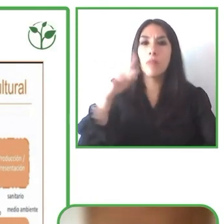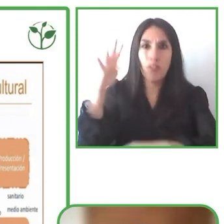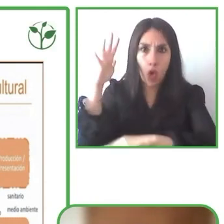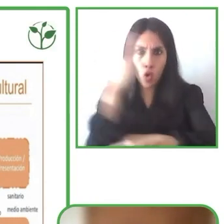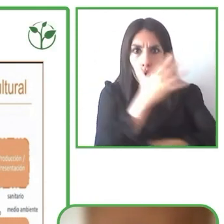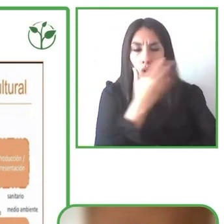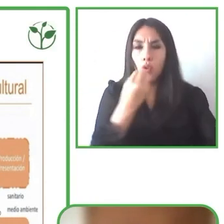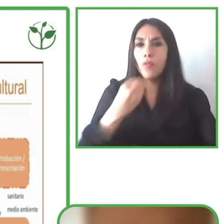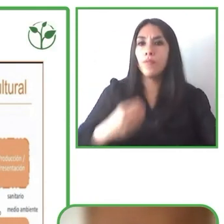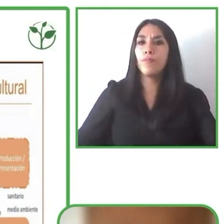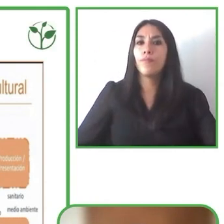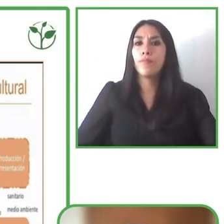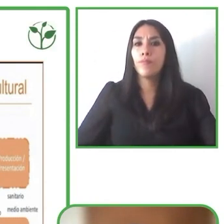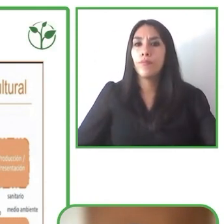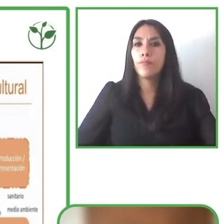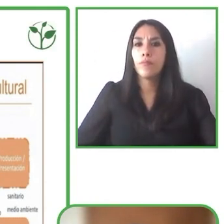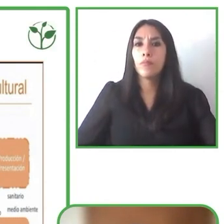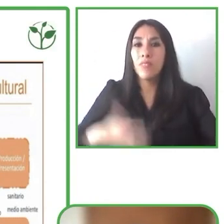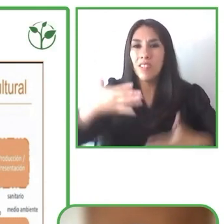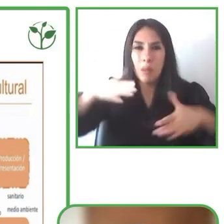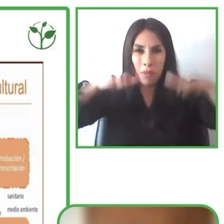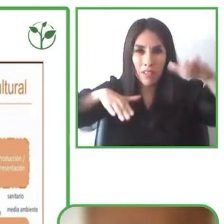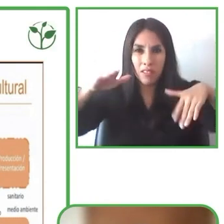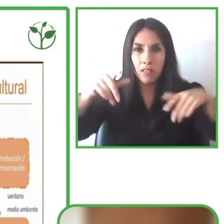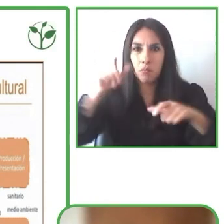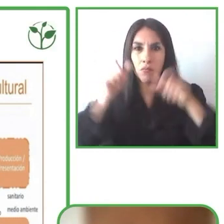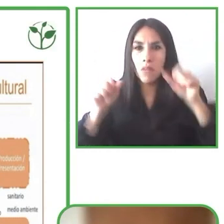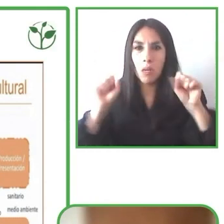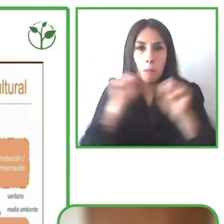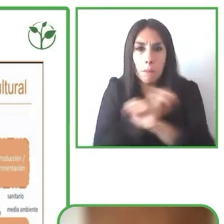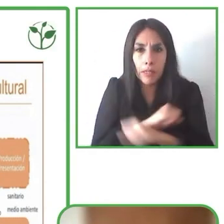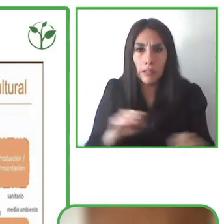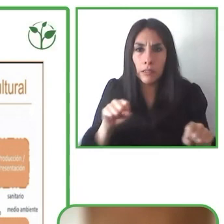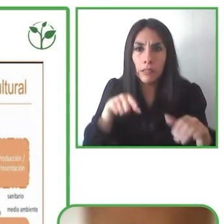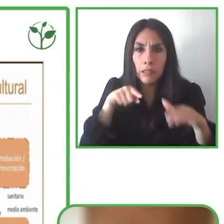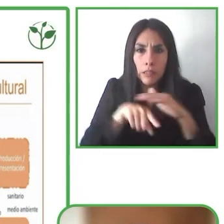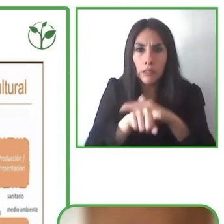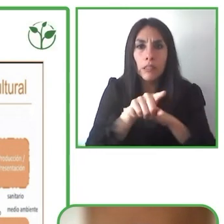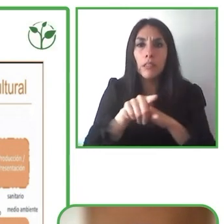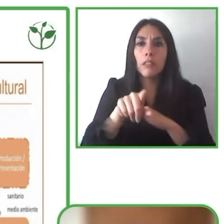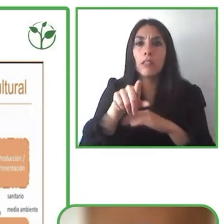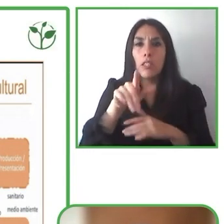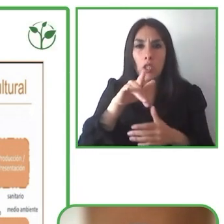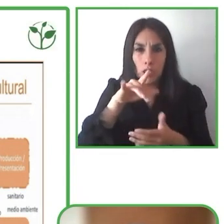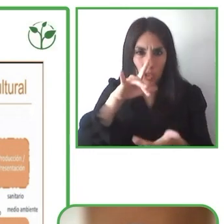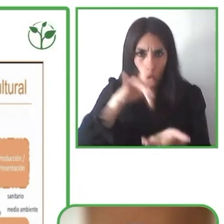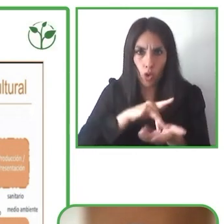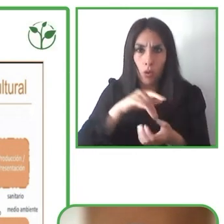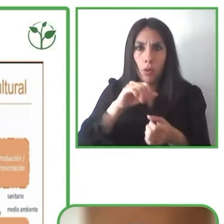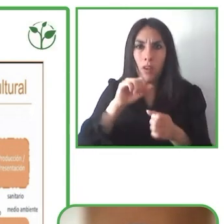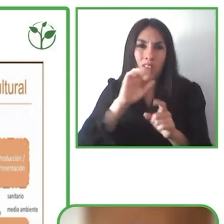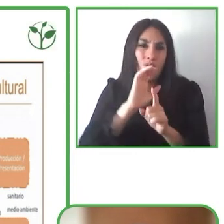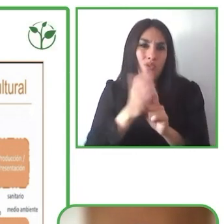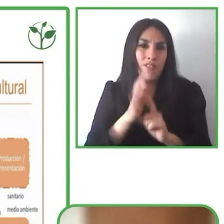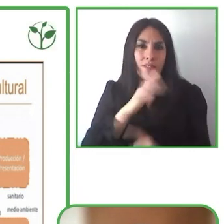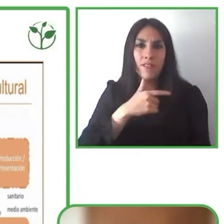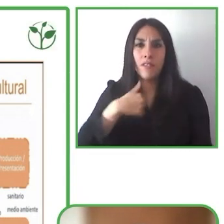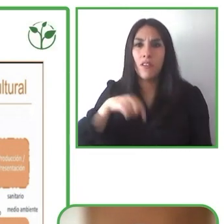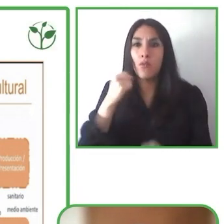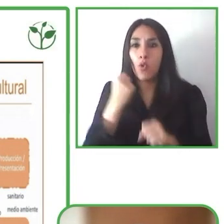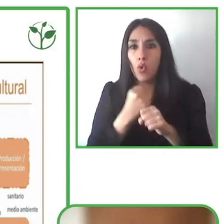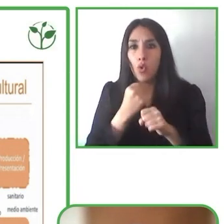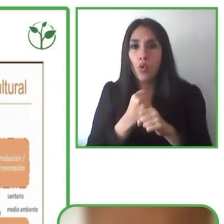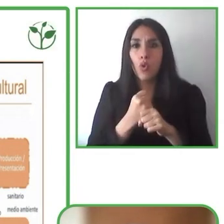a nuestro centro cultural otro tipo de barreras por ejemplo nosotros trabajamos como comunidad migrantes trabajamos también con